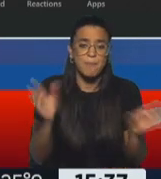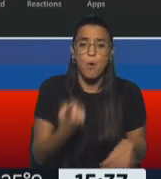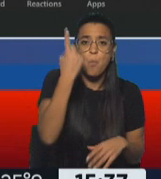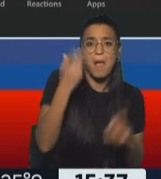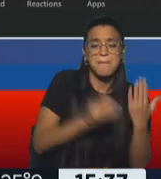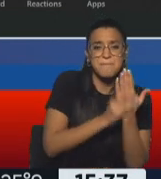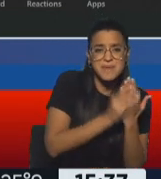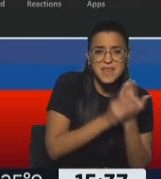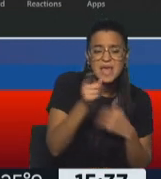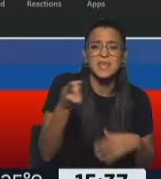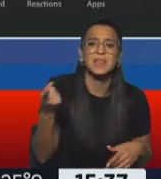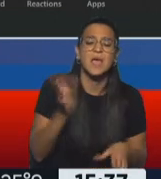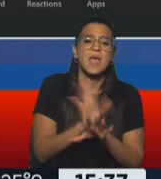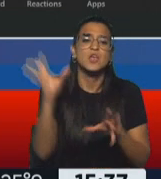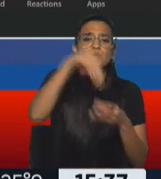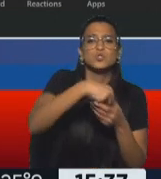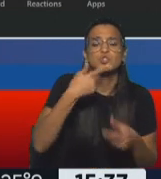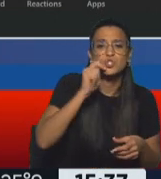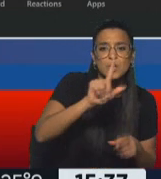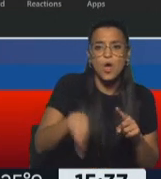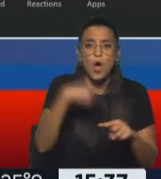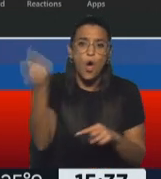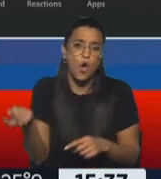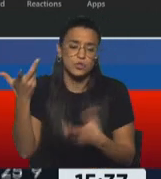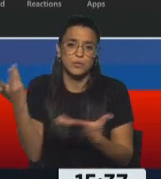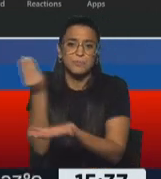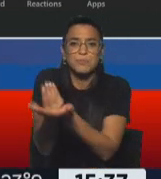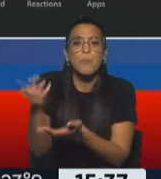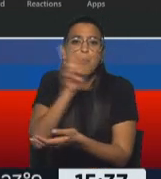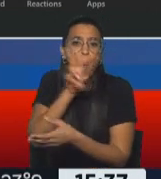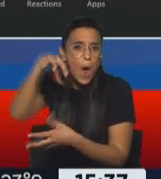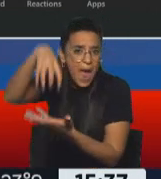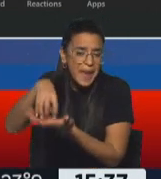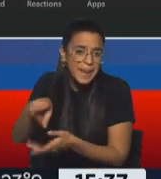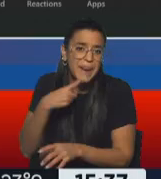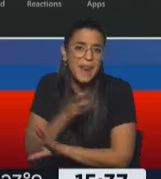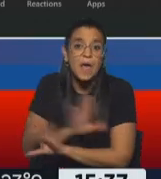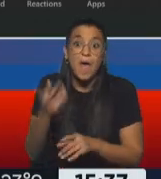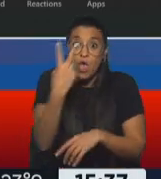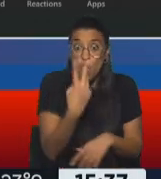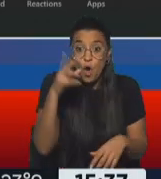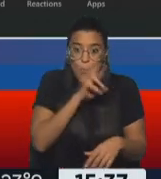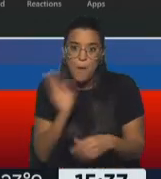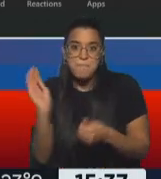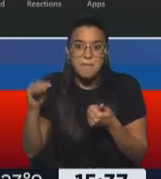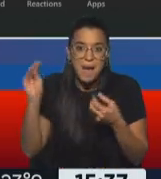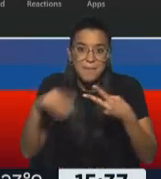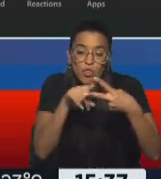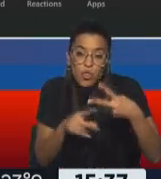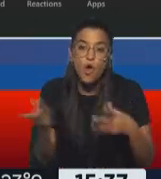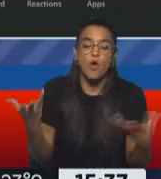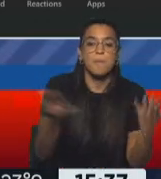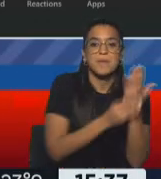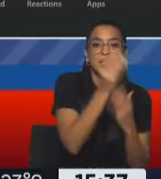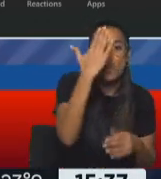ministra de Inclusión Social y la otra la ministra de la Mujer y me parece que ahora que se han incluido a dos mujeres más en el Ministerio de